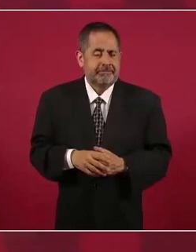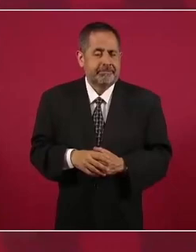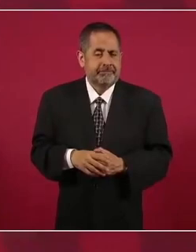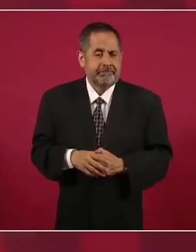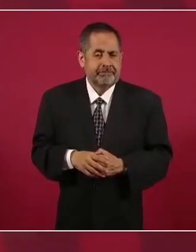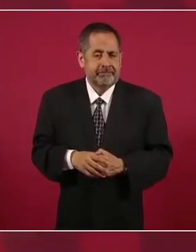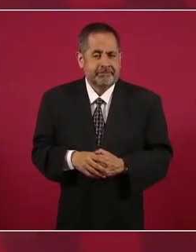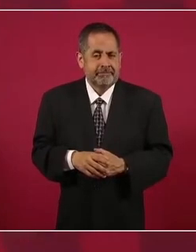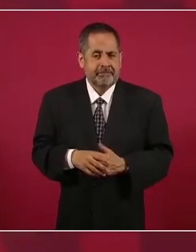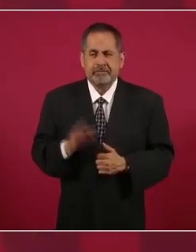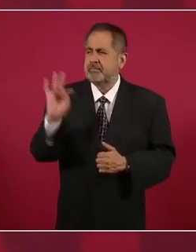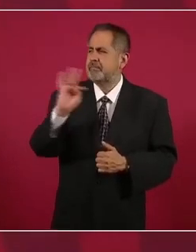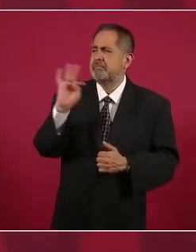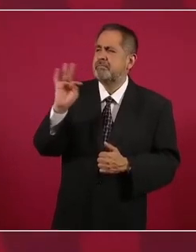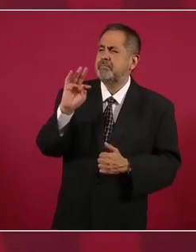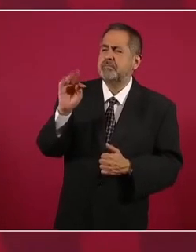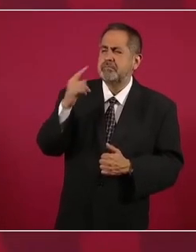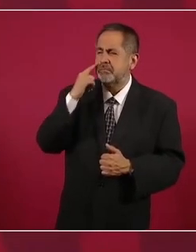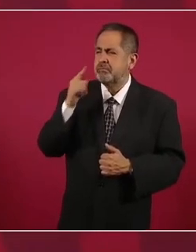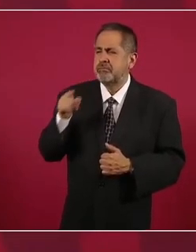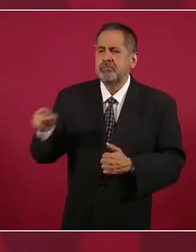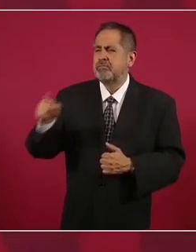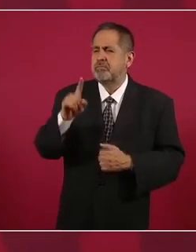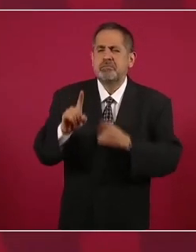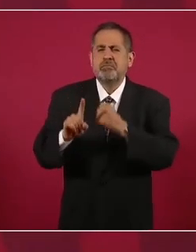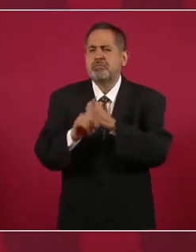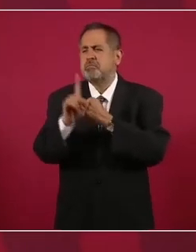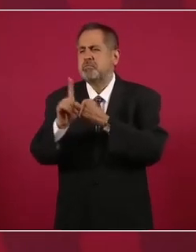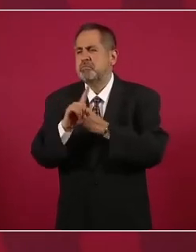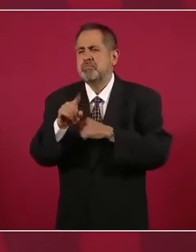enfrentaran un problema de tránsito,